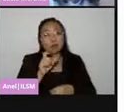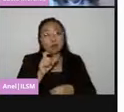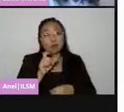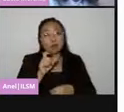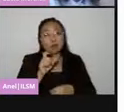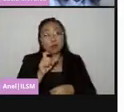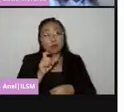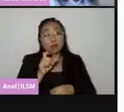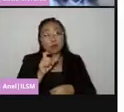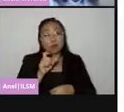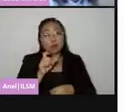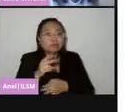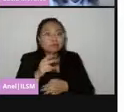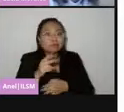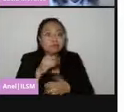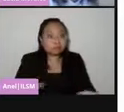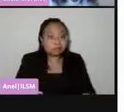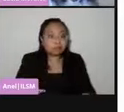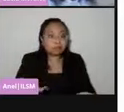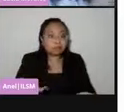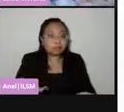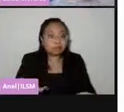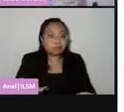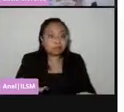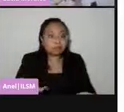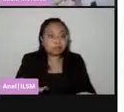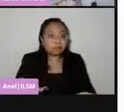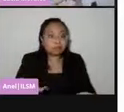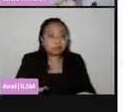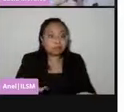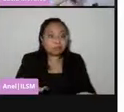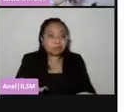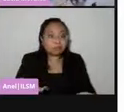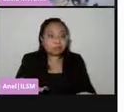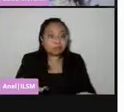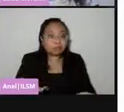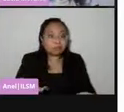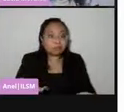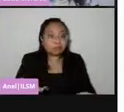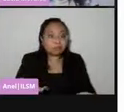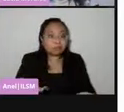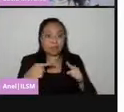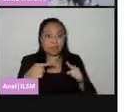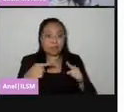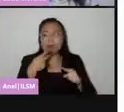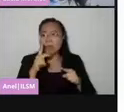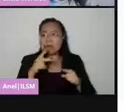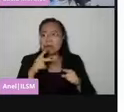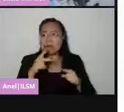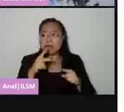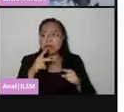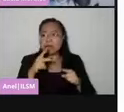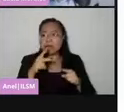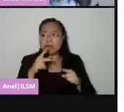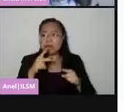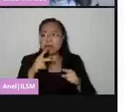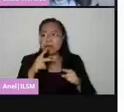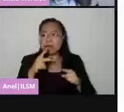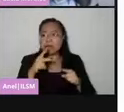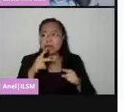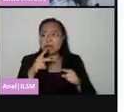instalación. Y sí, es una causa de nulidad. Entonces, por eso tenemos que esperar a 7.30. Si nuestros invitados no llegan, nuestras invitadas no llegan, bueno,